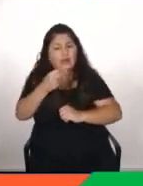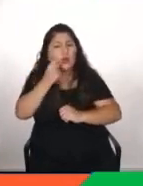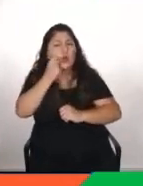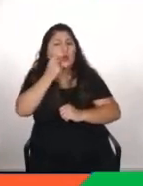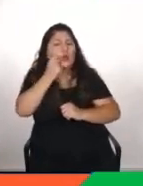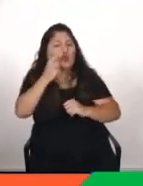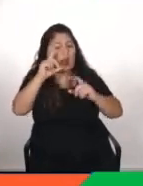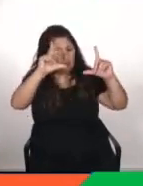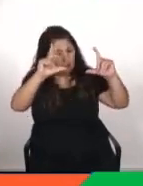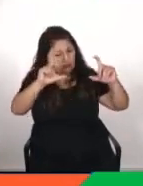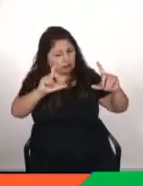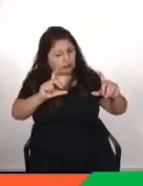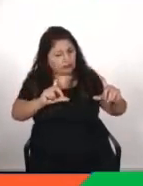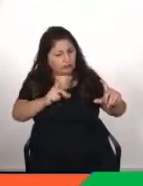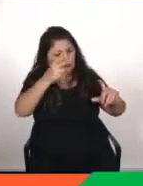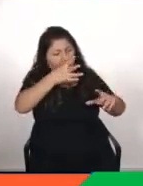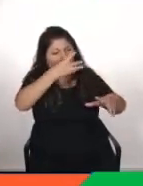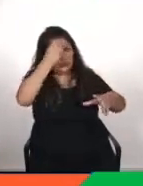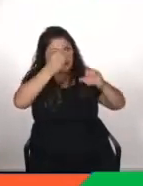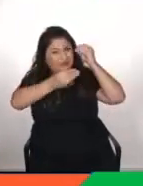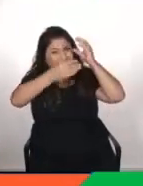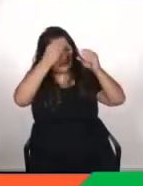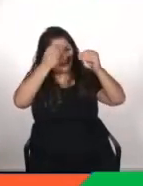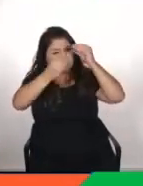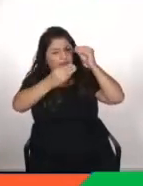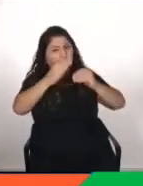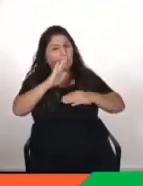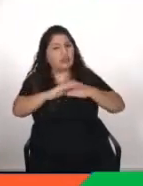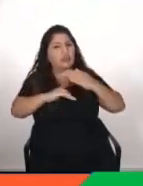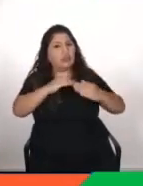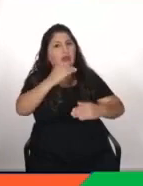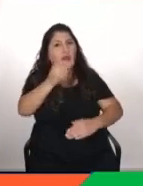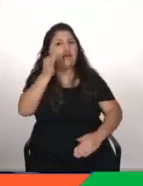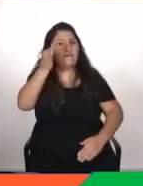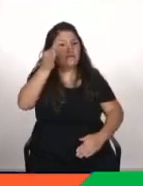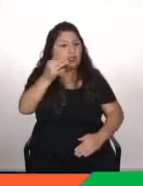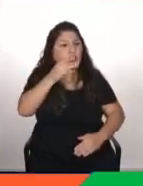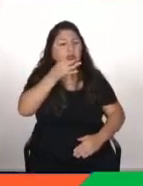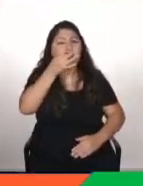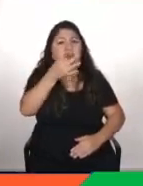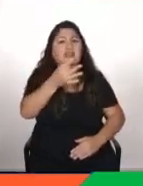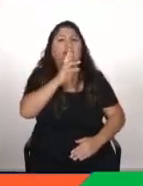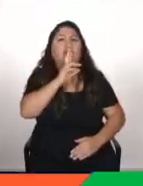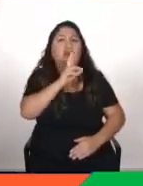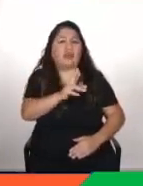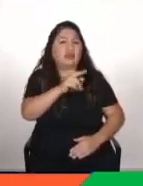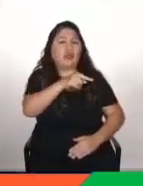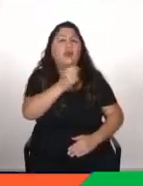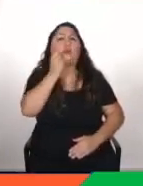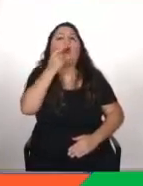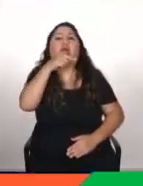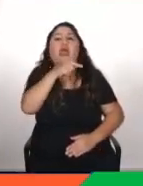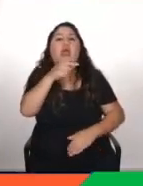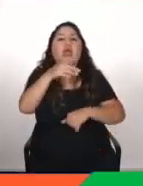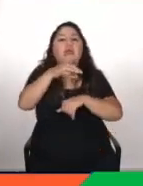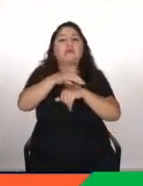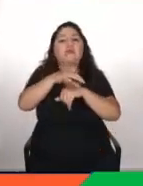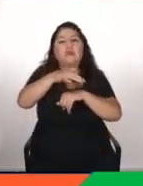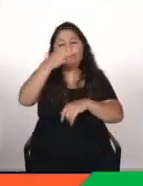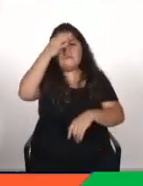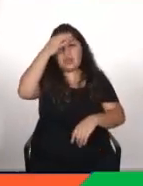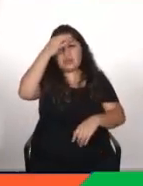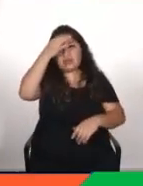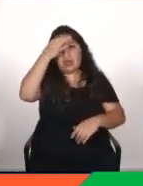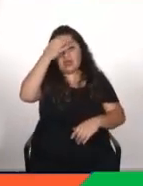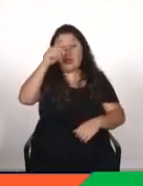esa radiografía para poder darte un diagnóstico de una enfermedad y esto por ejemplo es algo que se ha venido utilizando en los últimos meses para la crisis sanitaria que